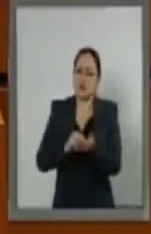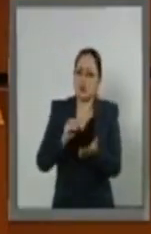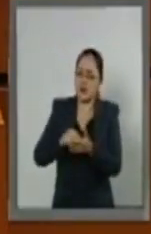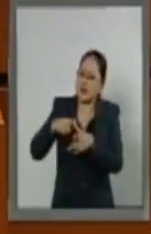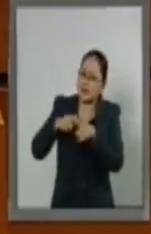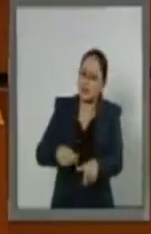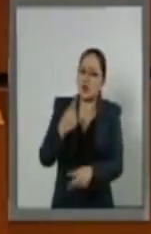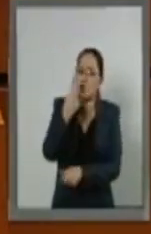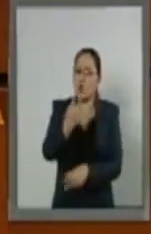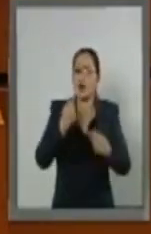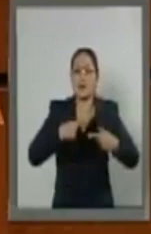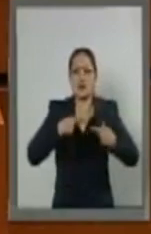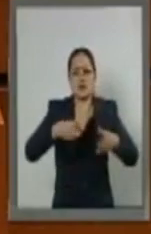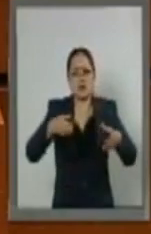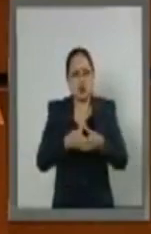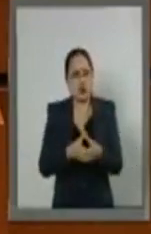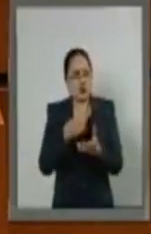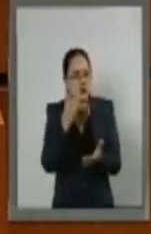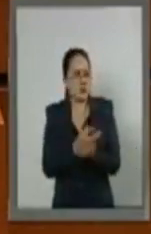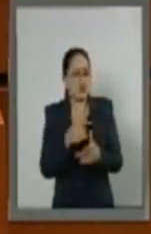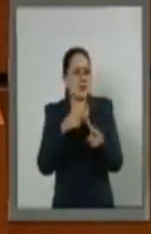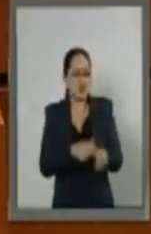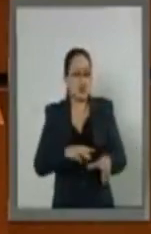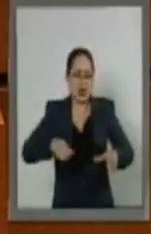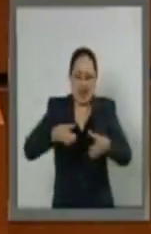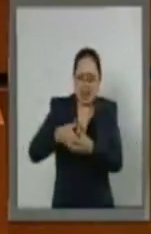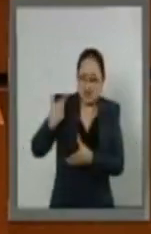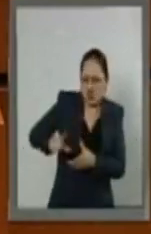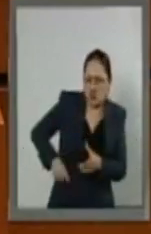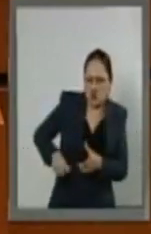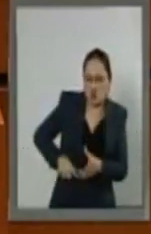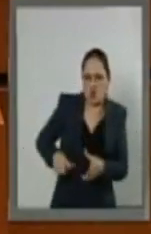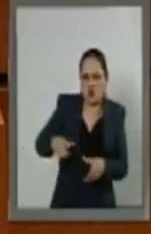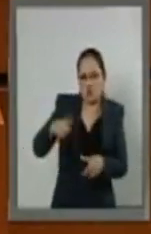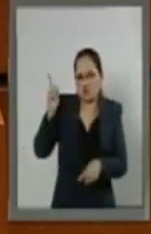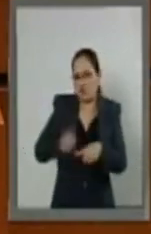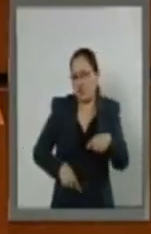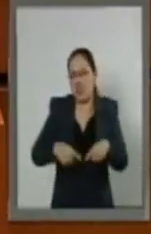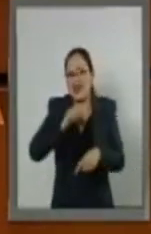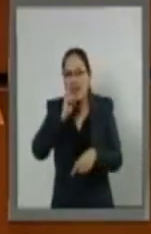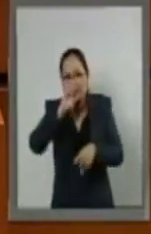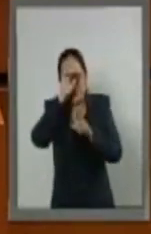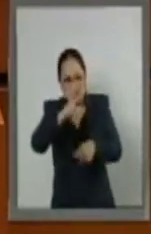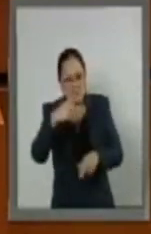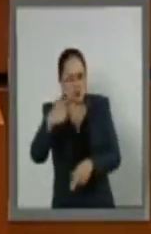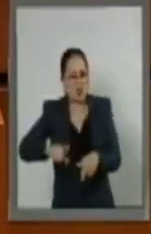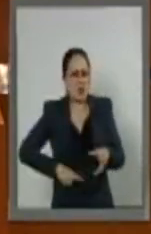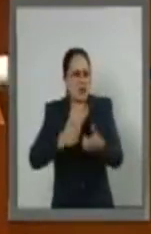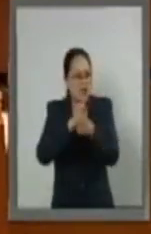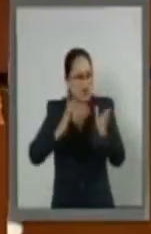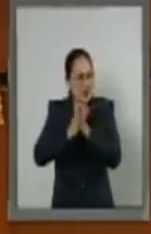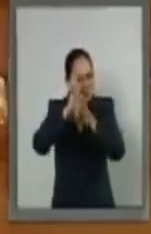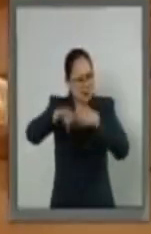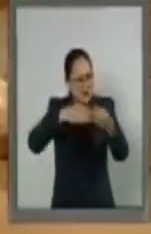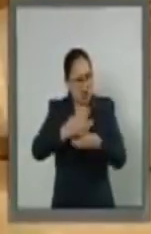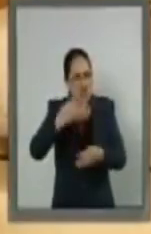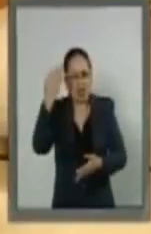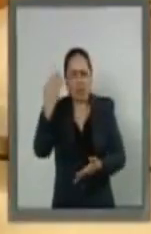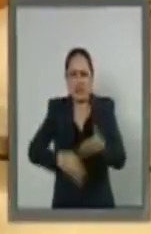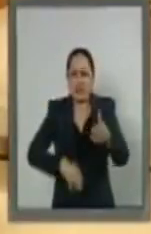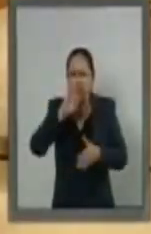una, el poder, la oligarquía nacional, la antidemocracia y el fraude electoral. Muchas gracias, señor presidente.